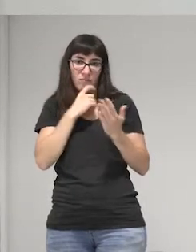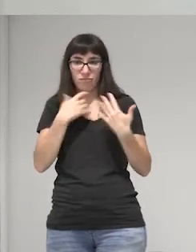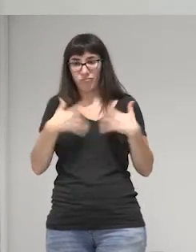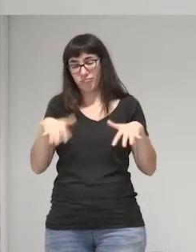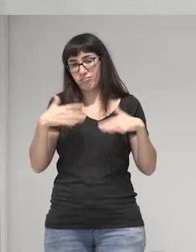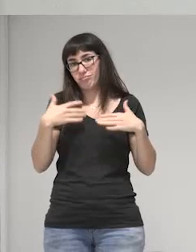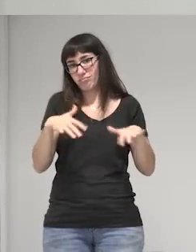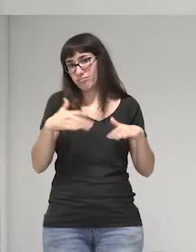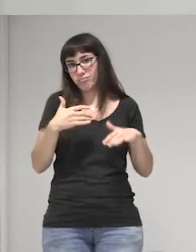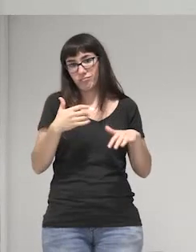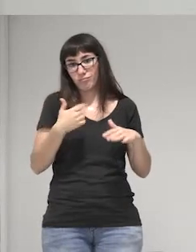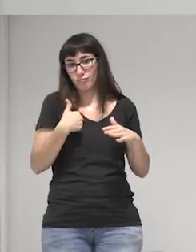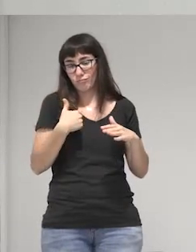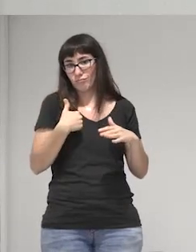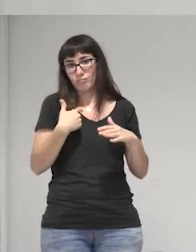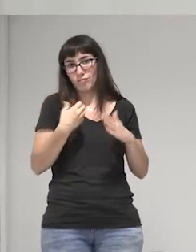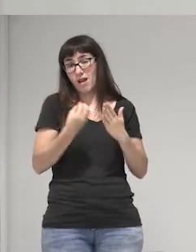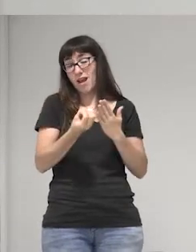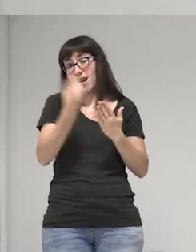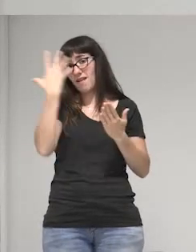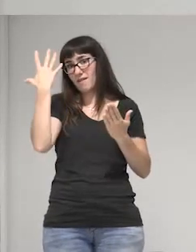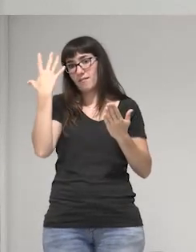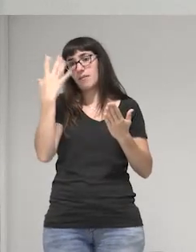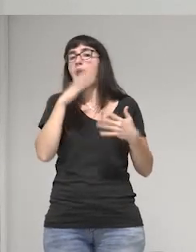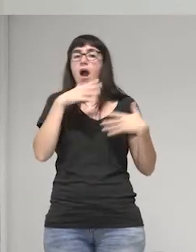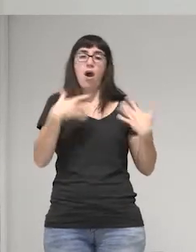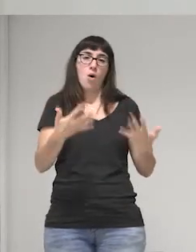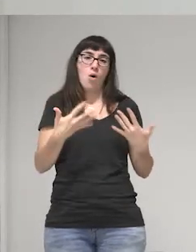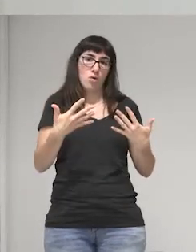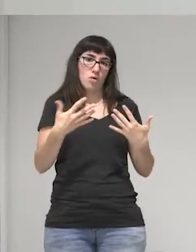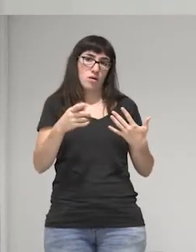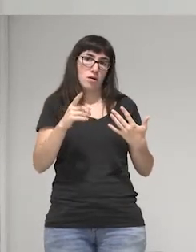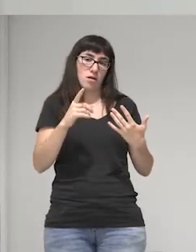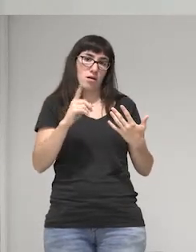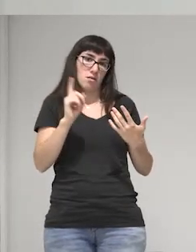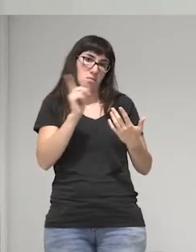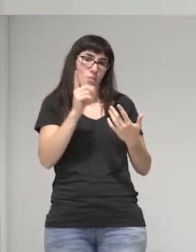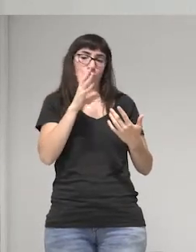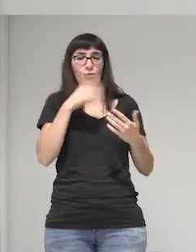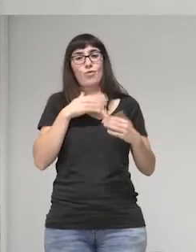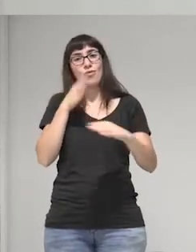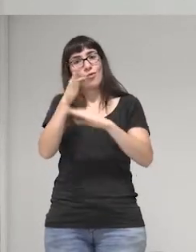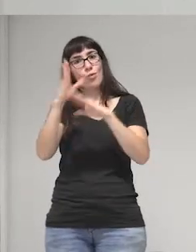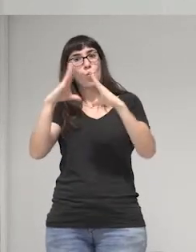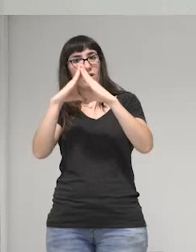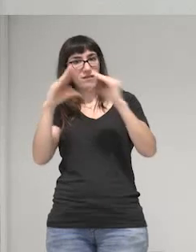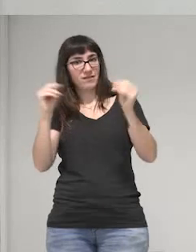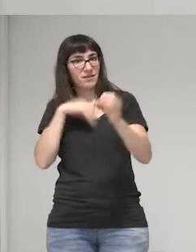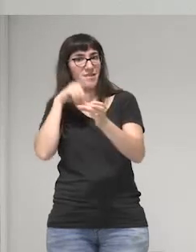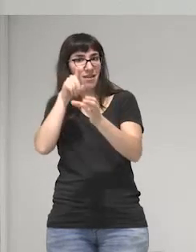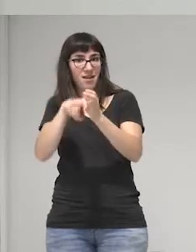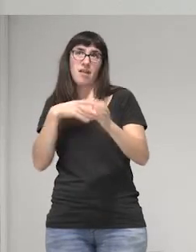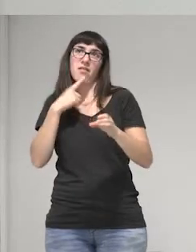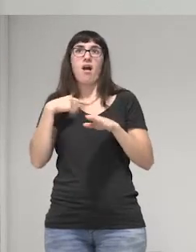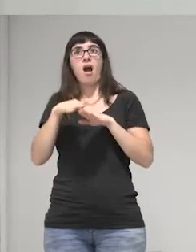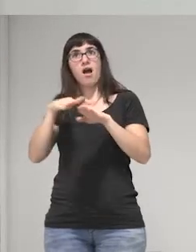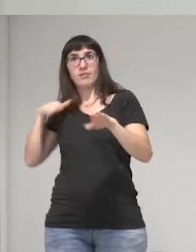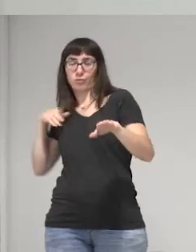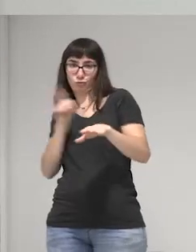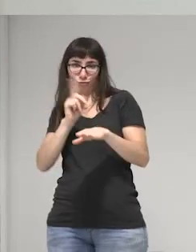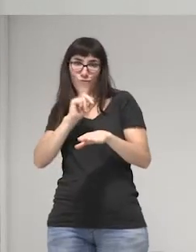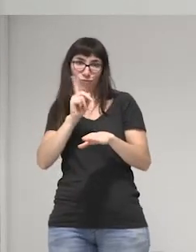y todo bueno yo digo analfabeta en la cuestión de bueno ahora ya saquen un elchirato y entré a la universidad no crean no me quedé atrás tampoco